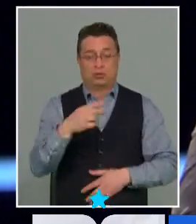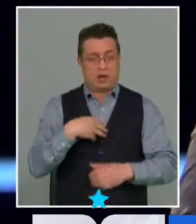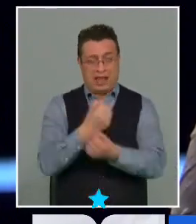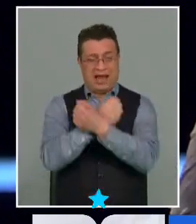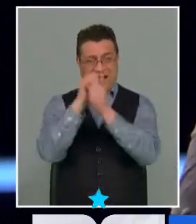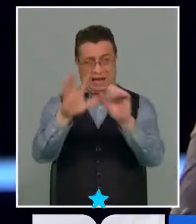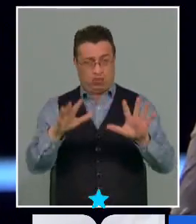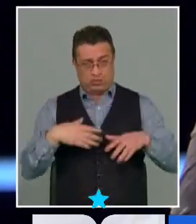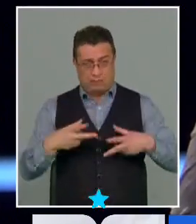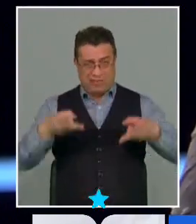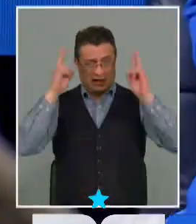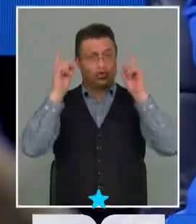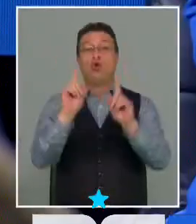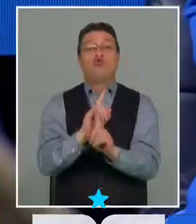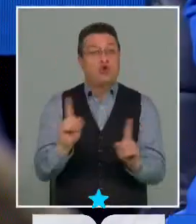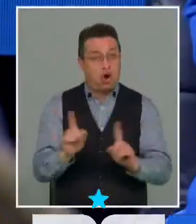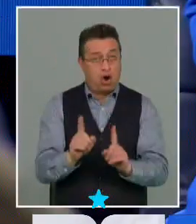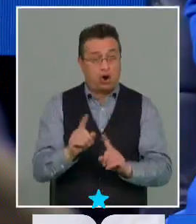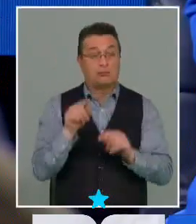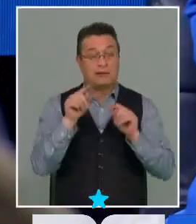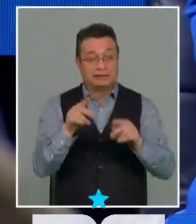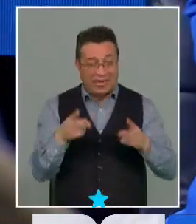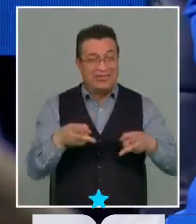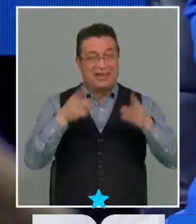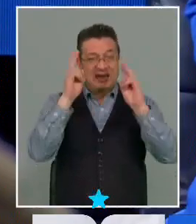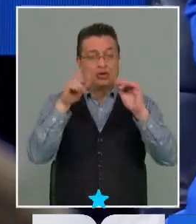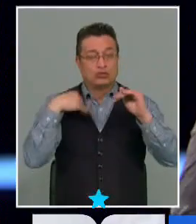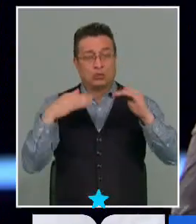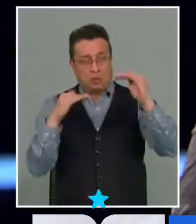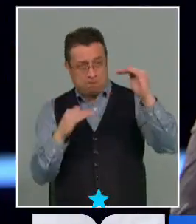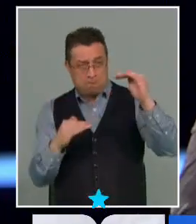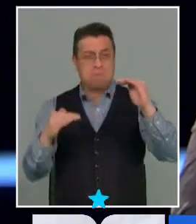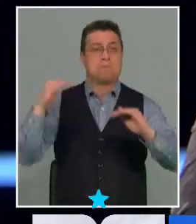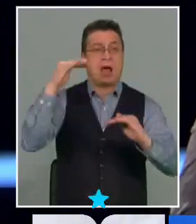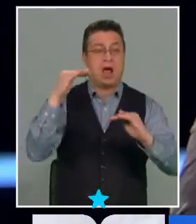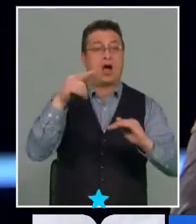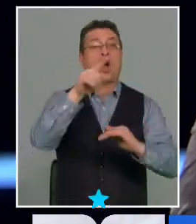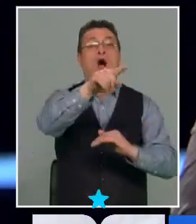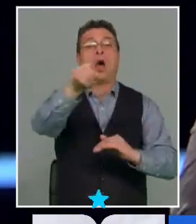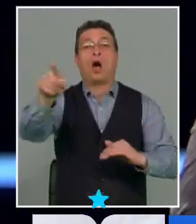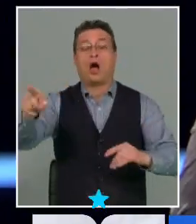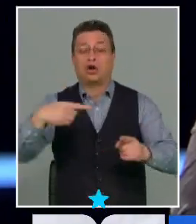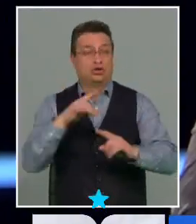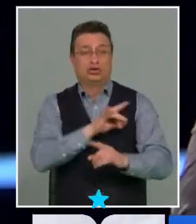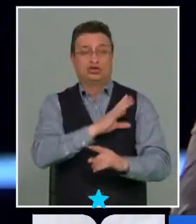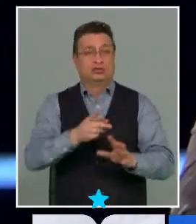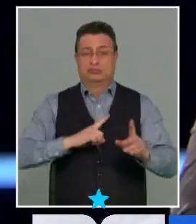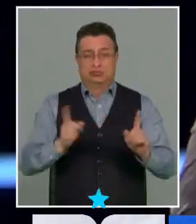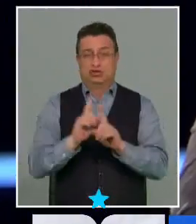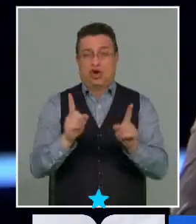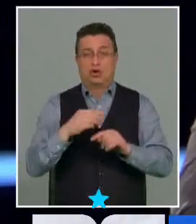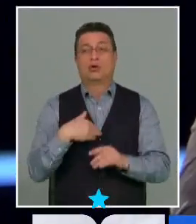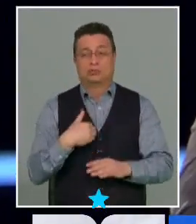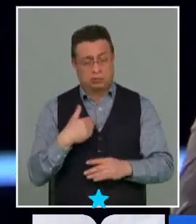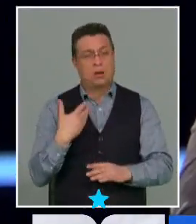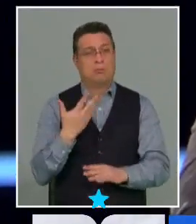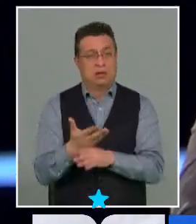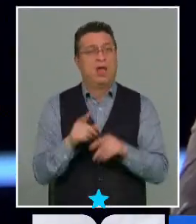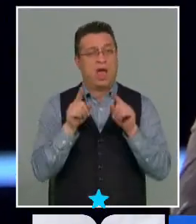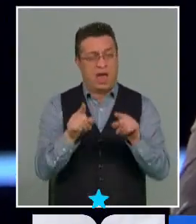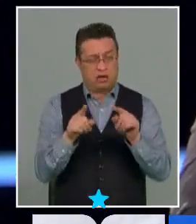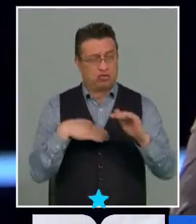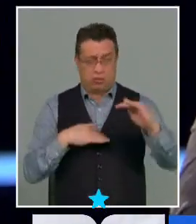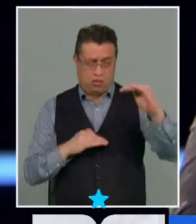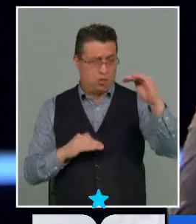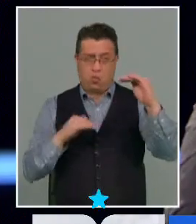nuestros derechos, pero yo creo que aquellos derechos jamás deben estar por sobre las personas no indígenas. Y eso es lo que justamente hoy día nosotros estamos tratando de